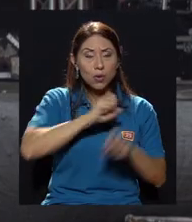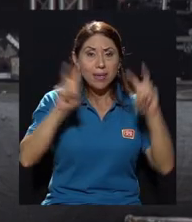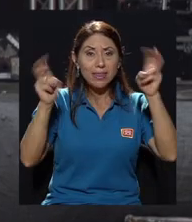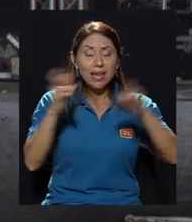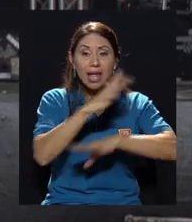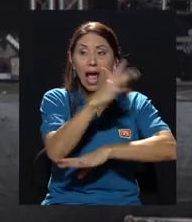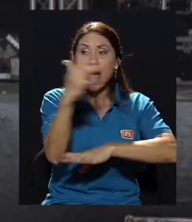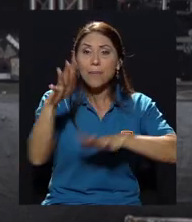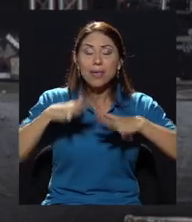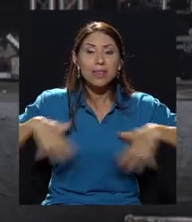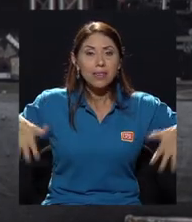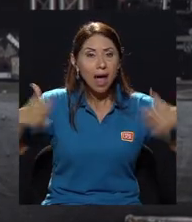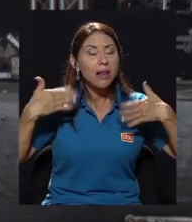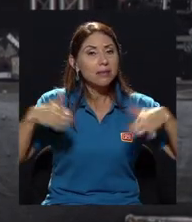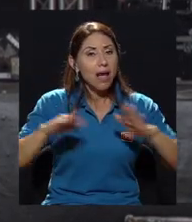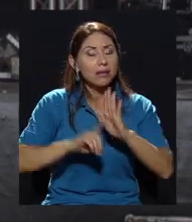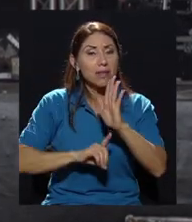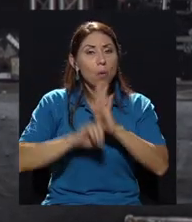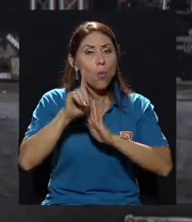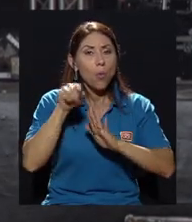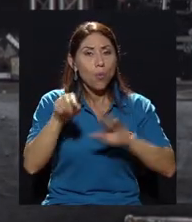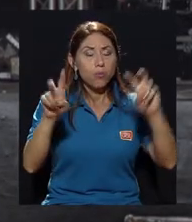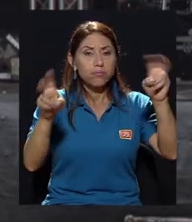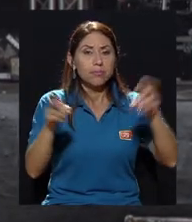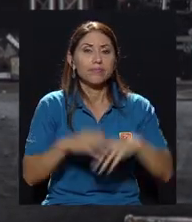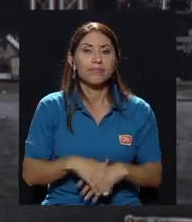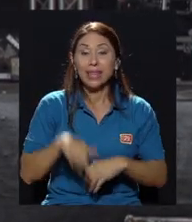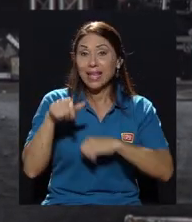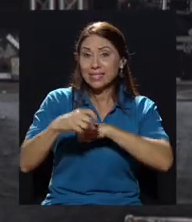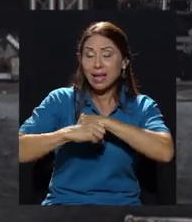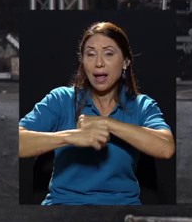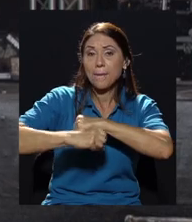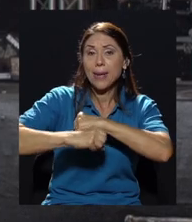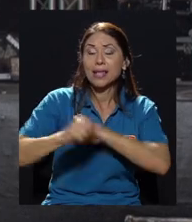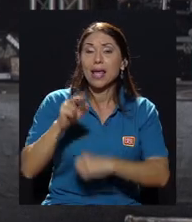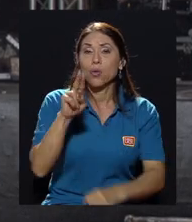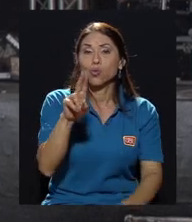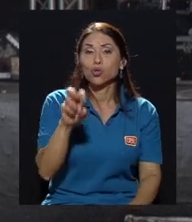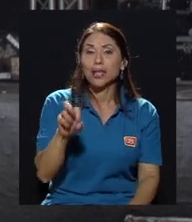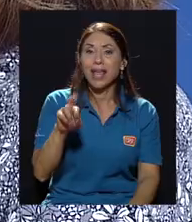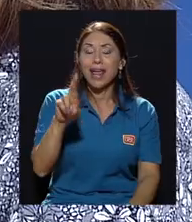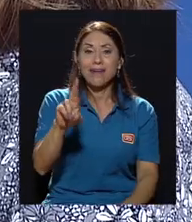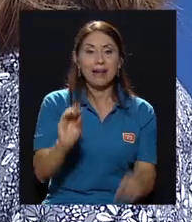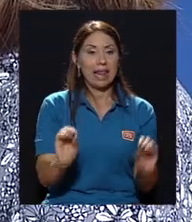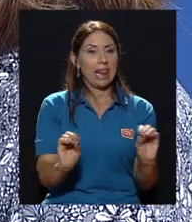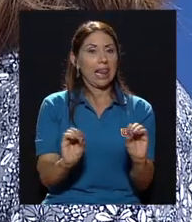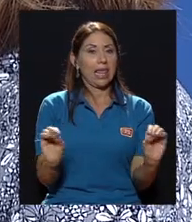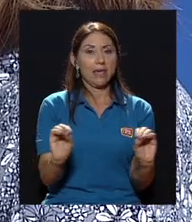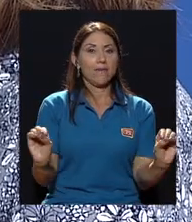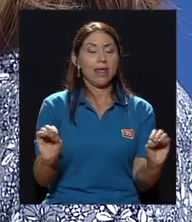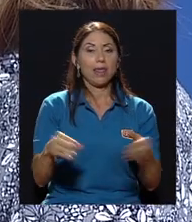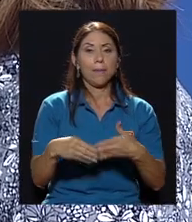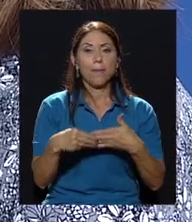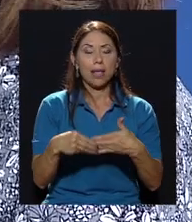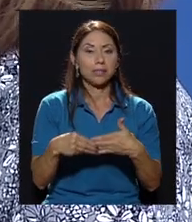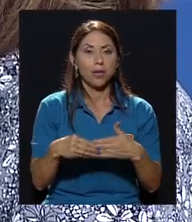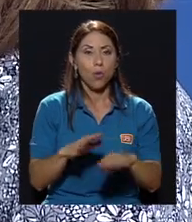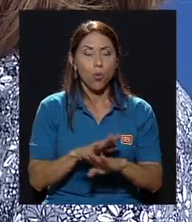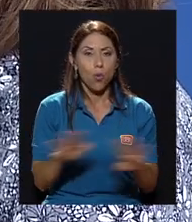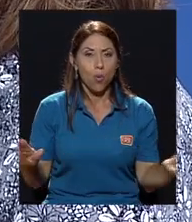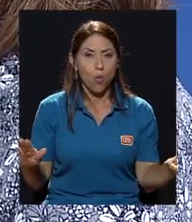desarrollado desde esta temática. Esta campaña de UCR libre de